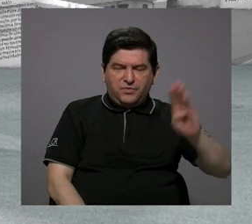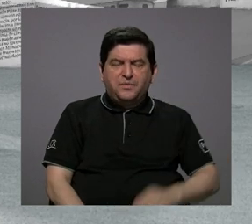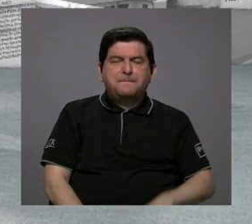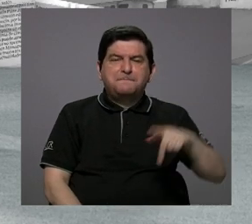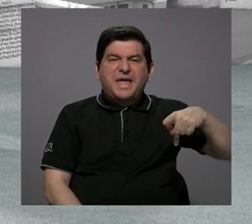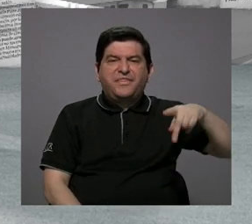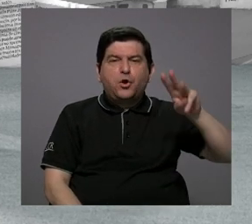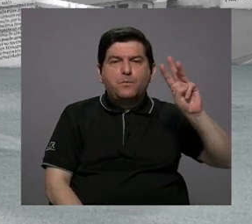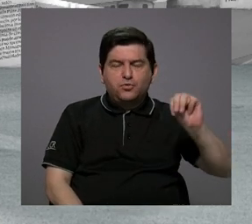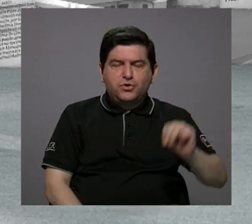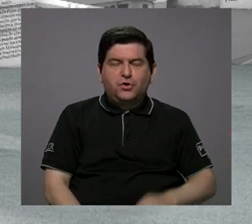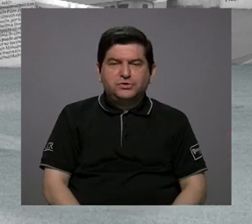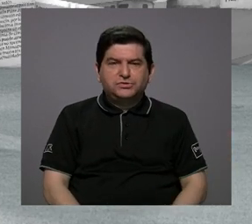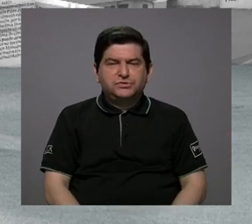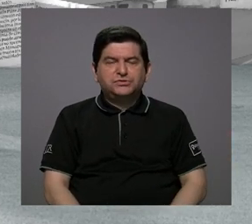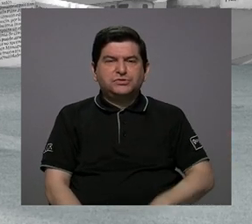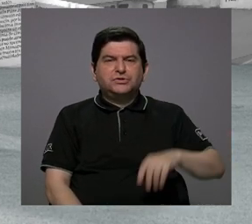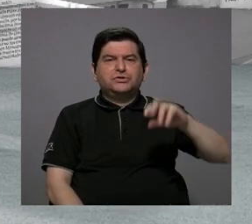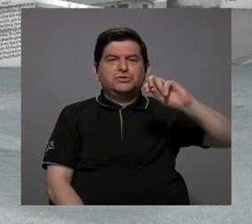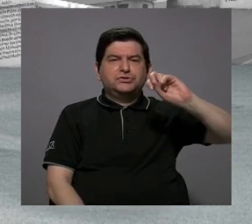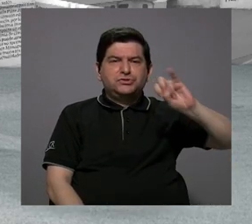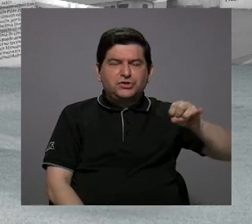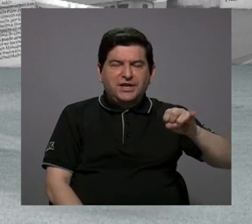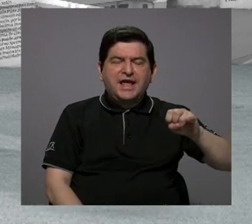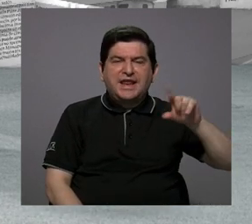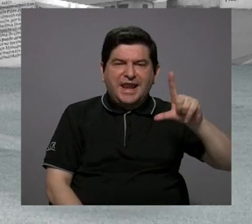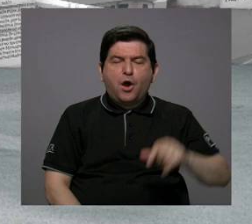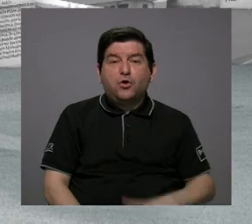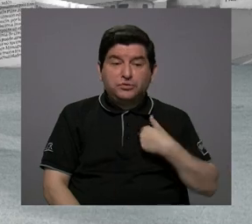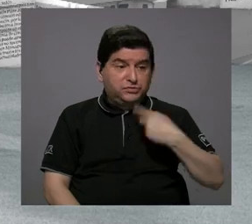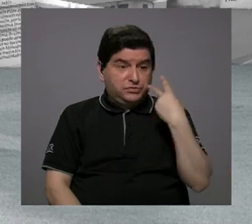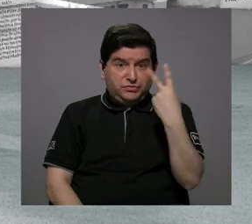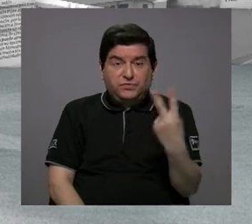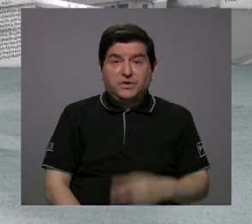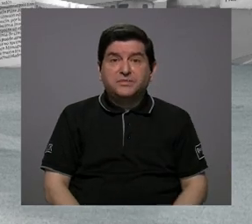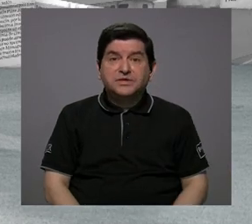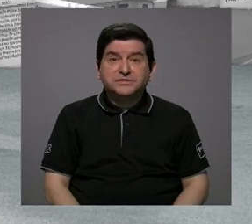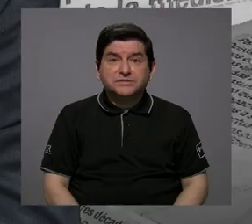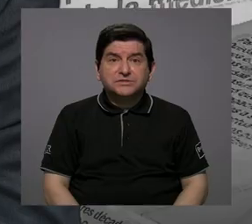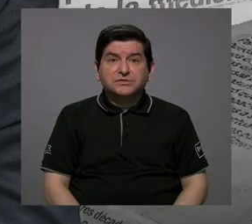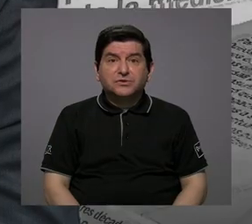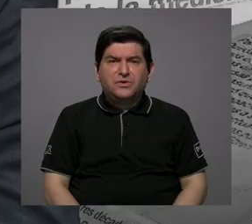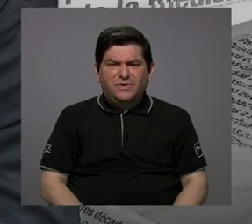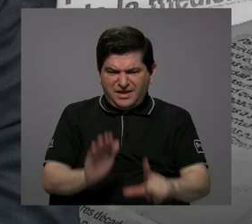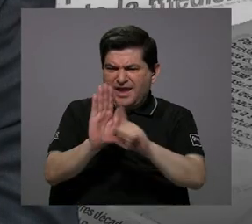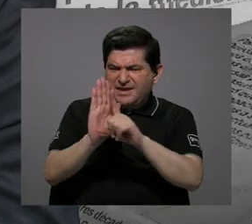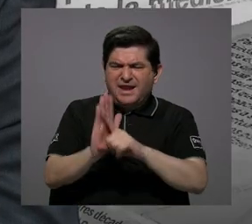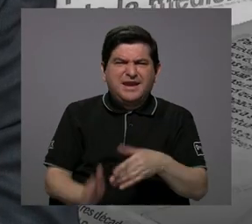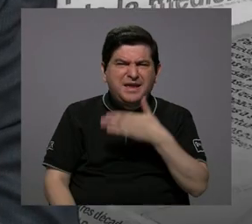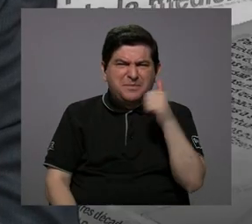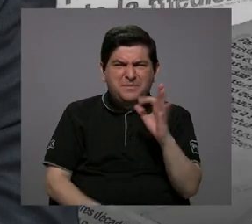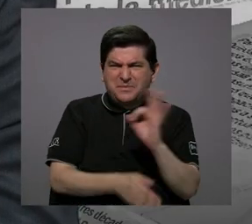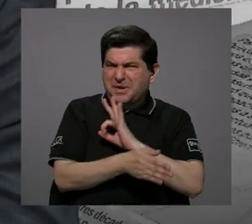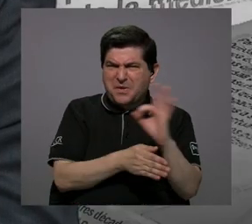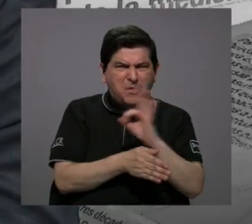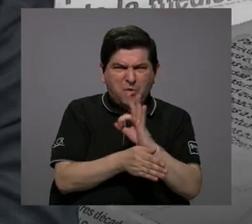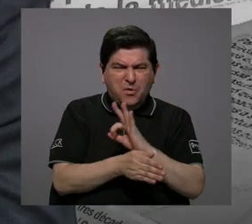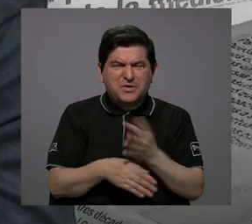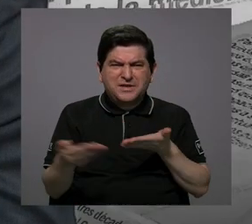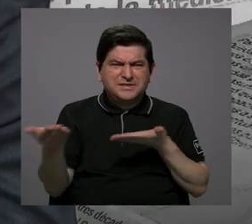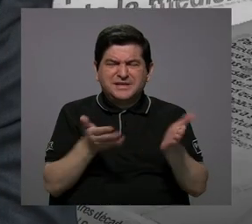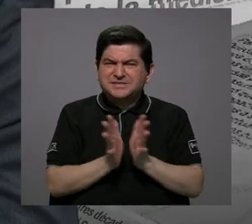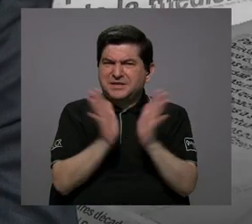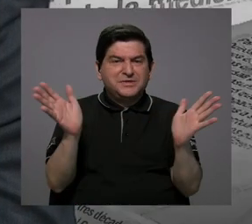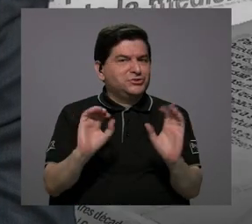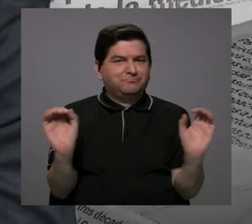don Pedro Muñoz, yo no he leído León, y yo no he visto por ningún lado de la ley que mejore la eficiencia en los servicios